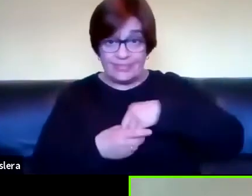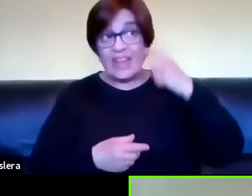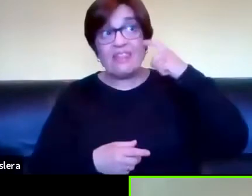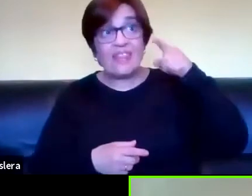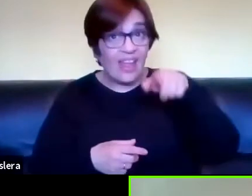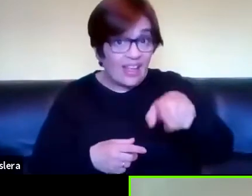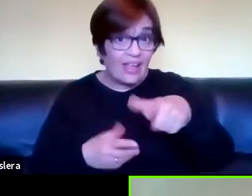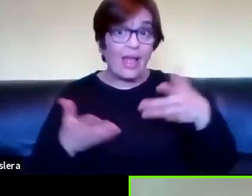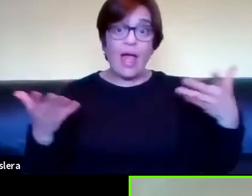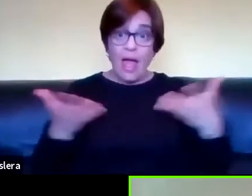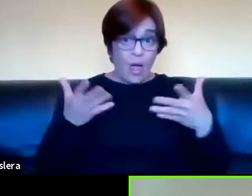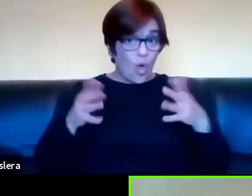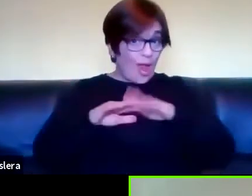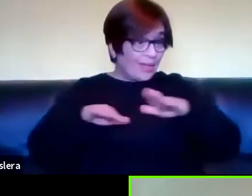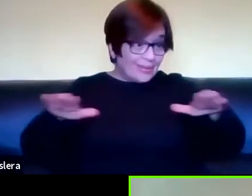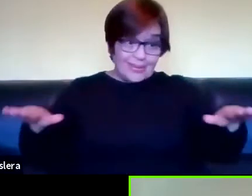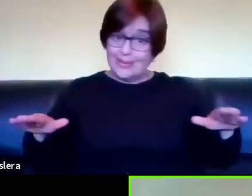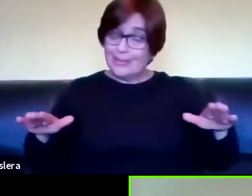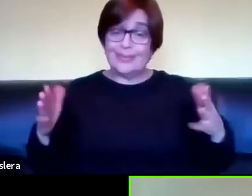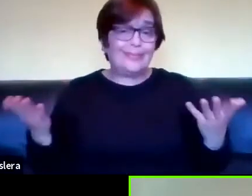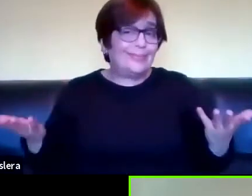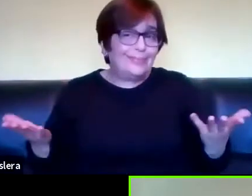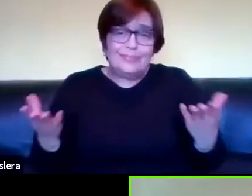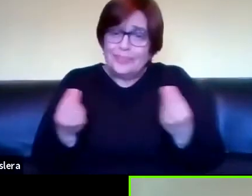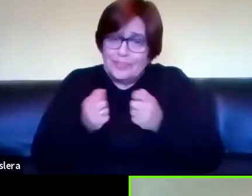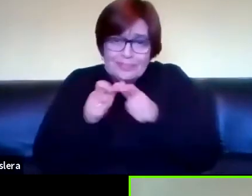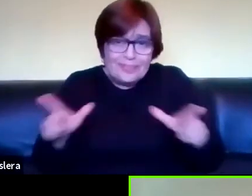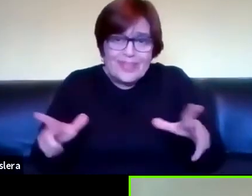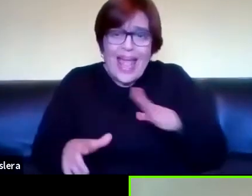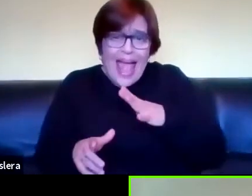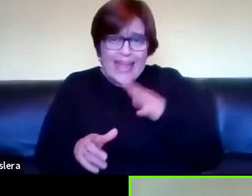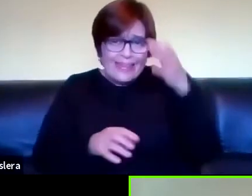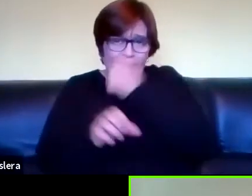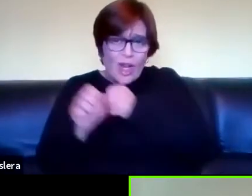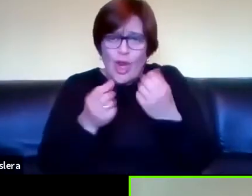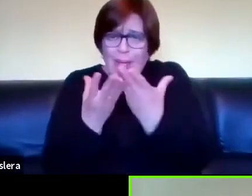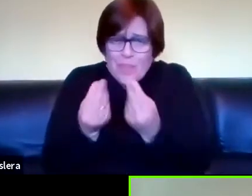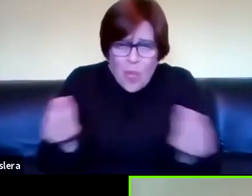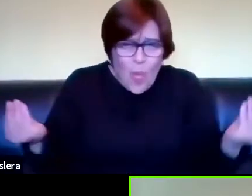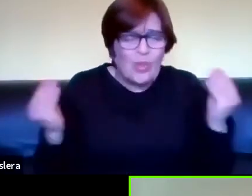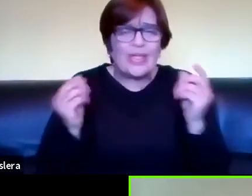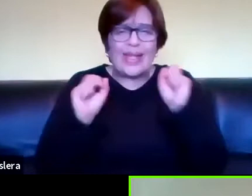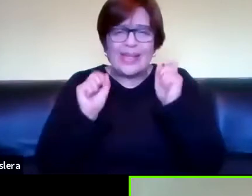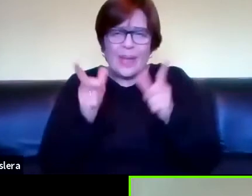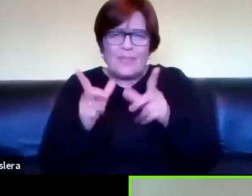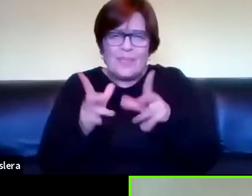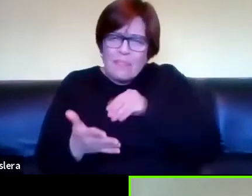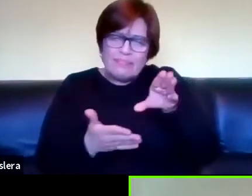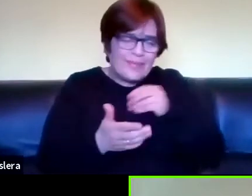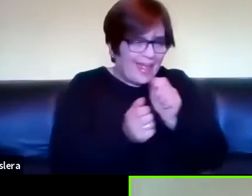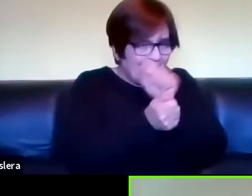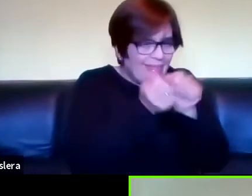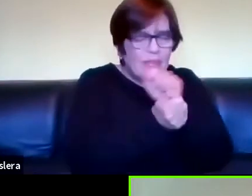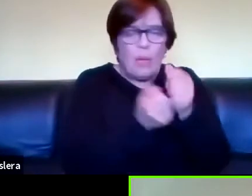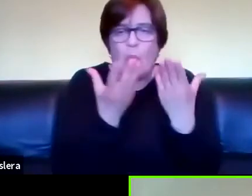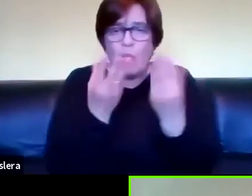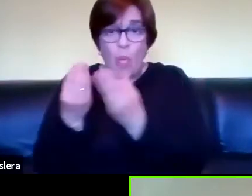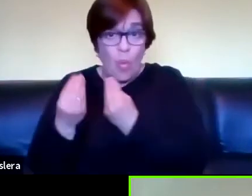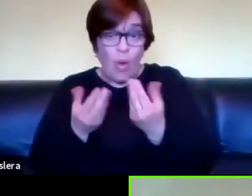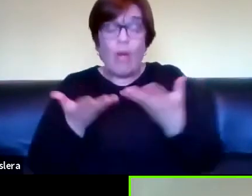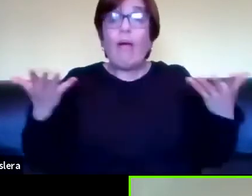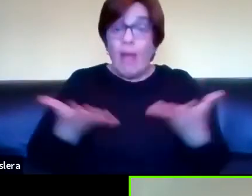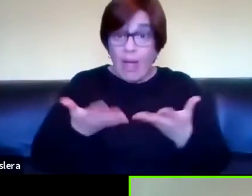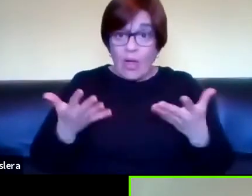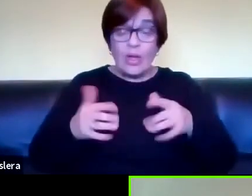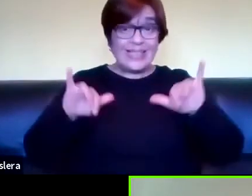hoy sus educandos son plurilingües pluritecnológicos y pluriletrados y que hoy en realidad hay muchas